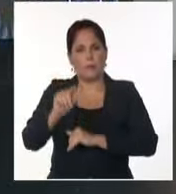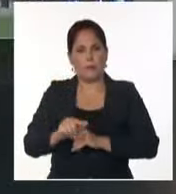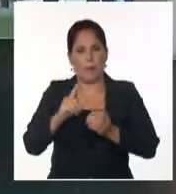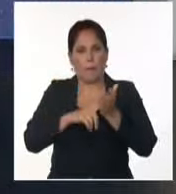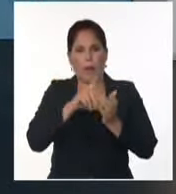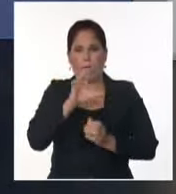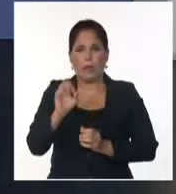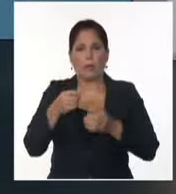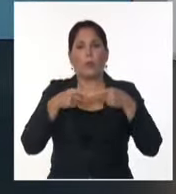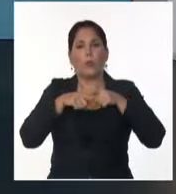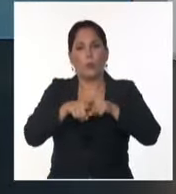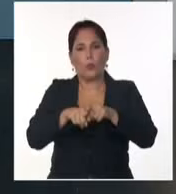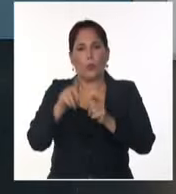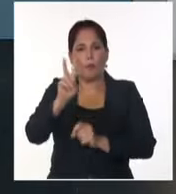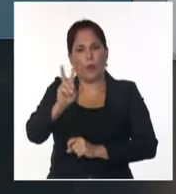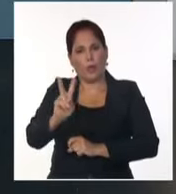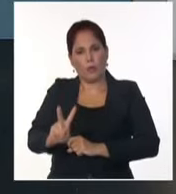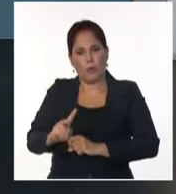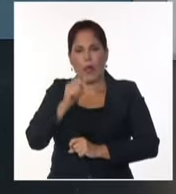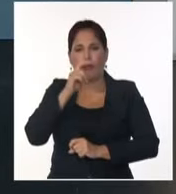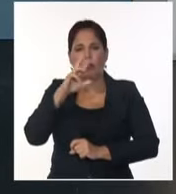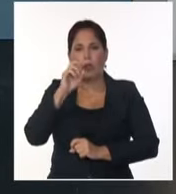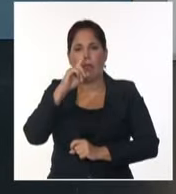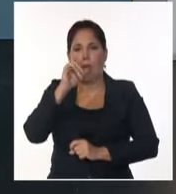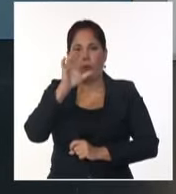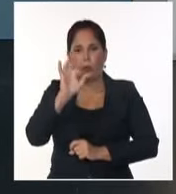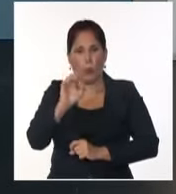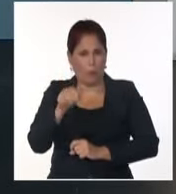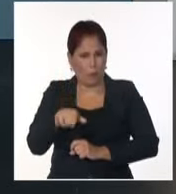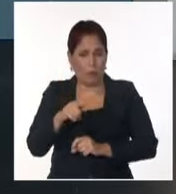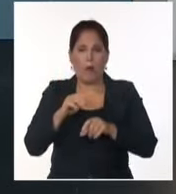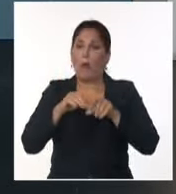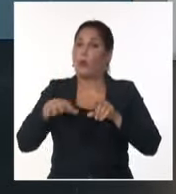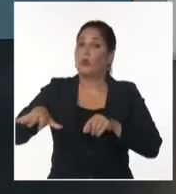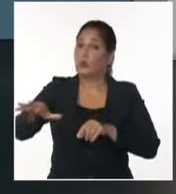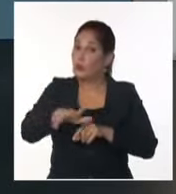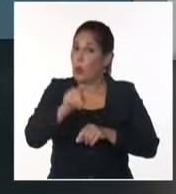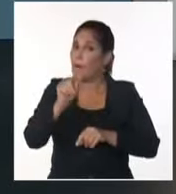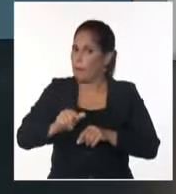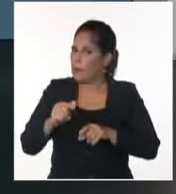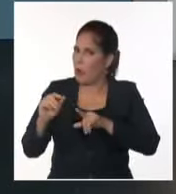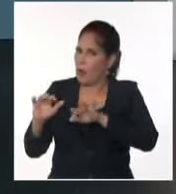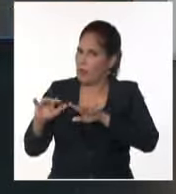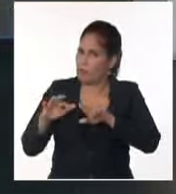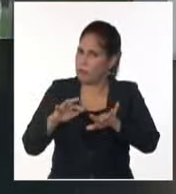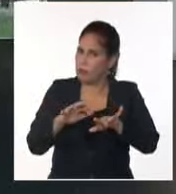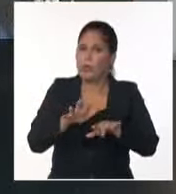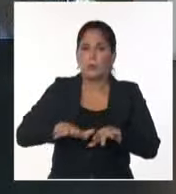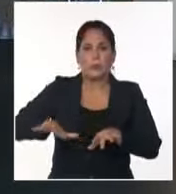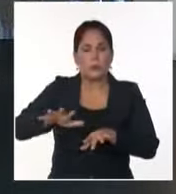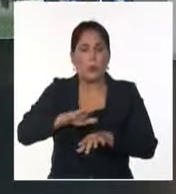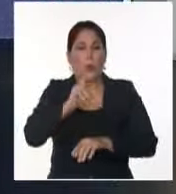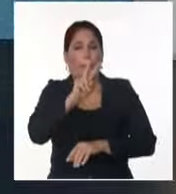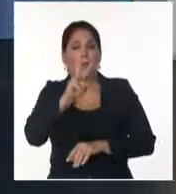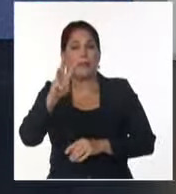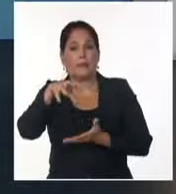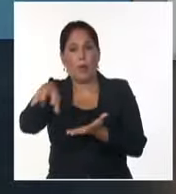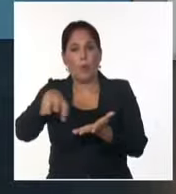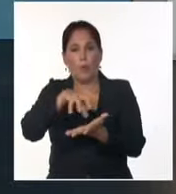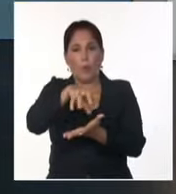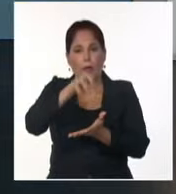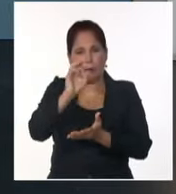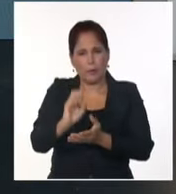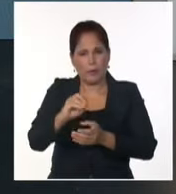Socialista Unido de Venezuela, Diosdado Cabello Rondón, quien movilizó a todos los seguidores del chavismo en los 23 estados del país,